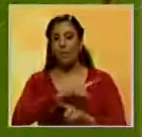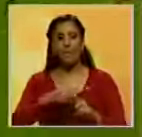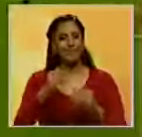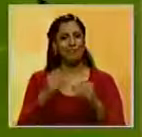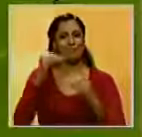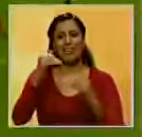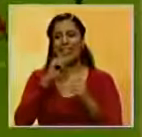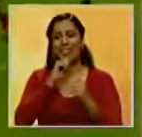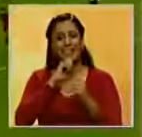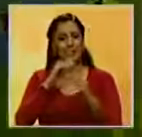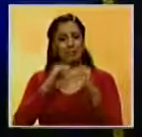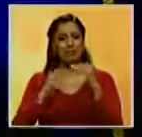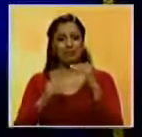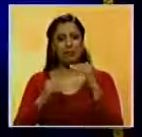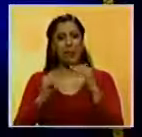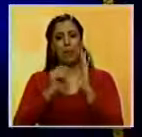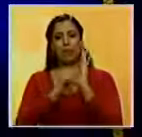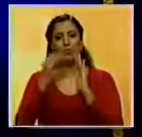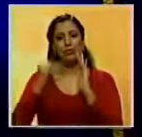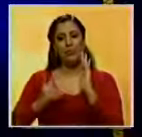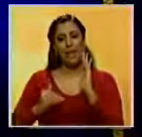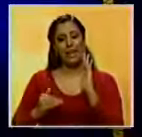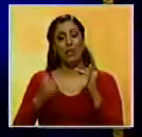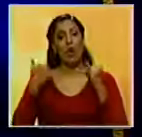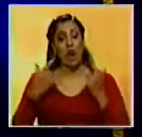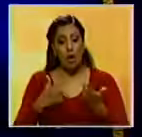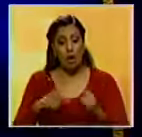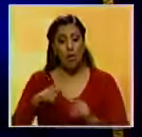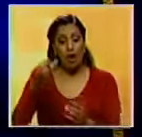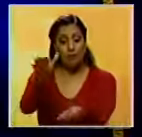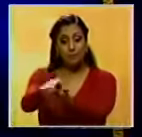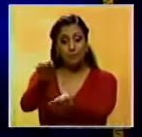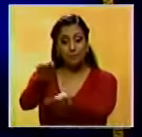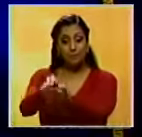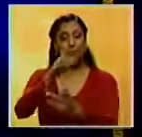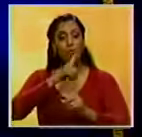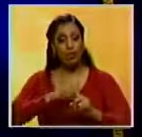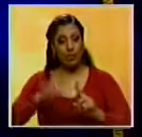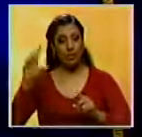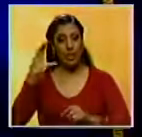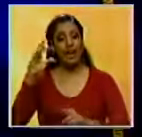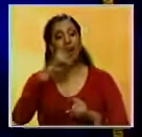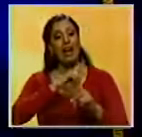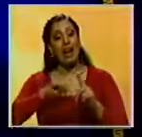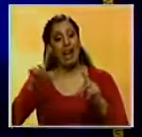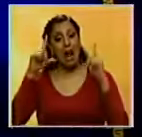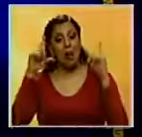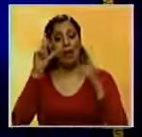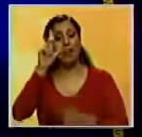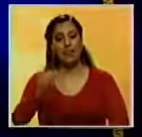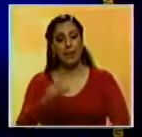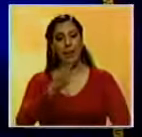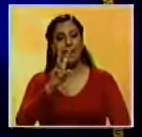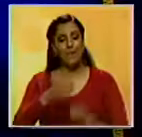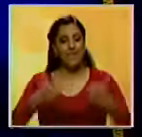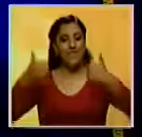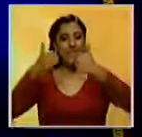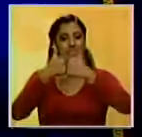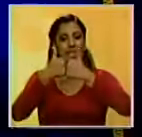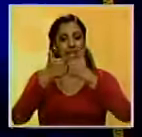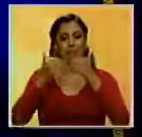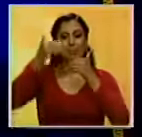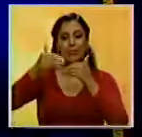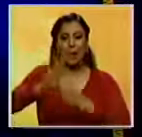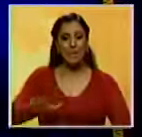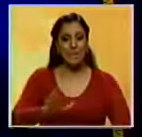clasificar al equipo de Pep Guardiola. Pasamos a los tableros porque Cocodrilos de Caracas y Bucaneros de la Guaira se colocaron a un paso de la final de la Liga Profesional